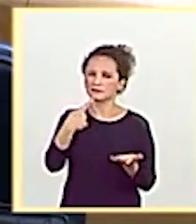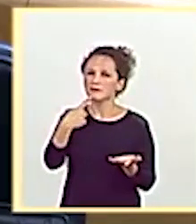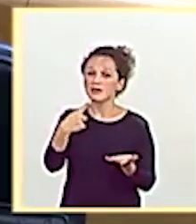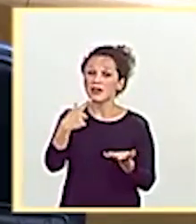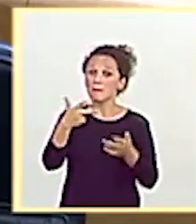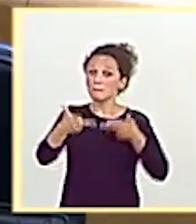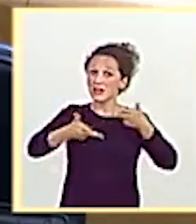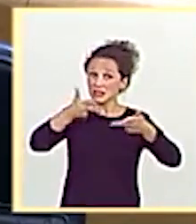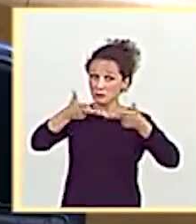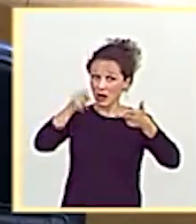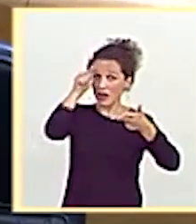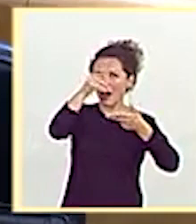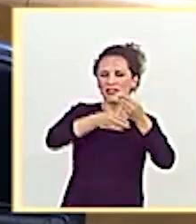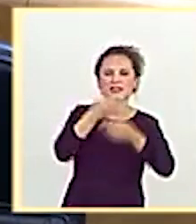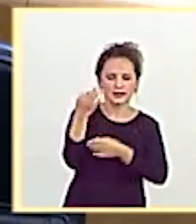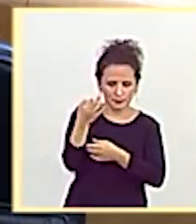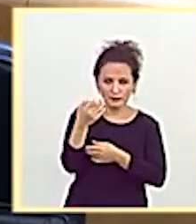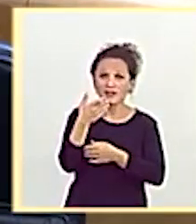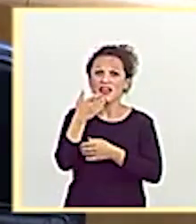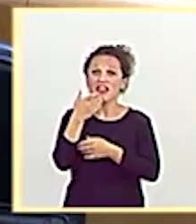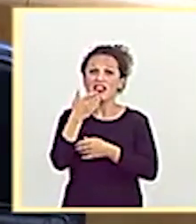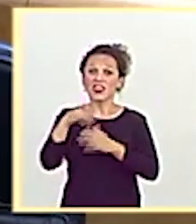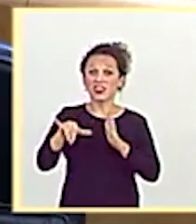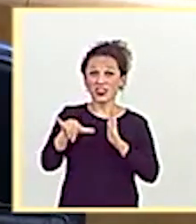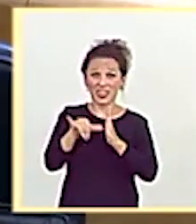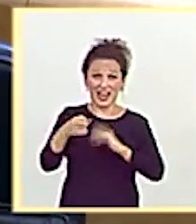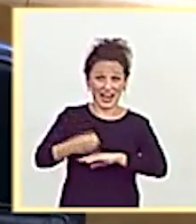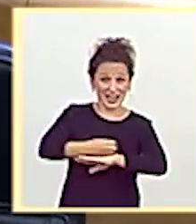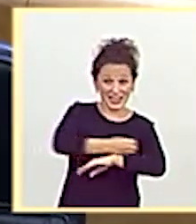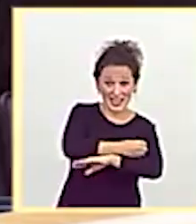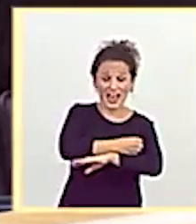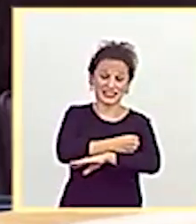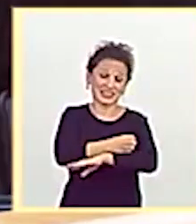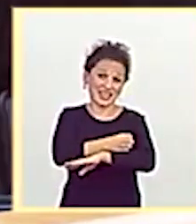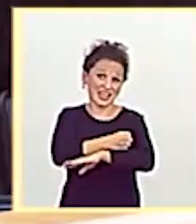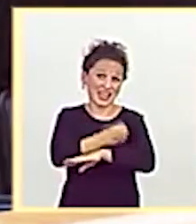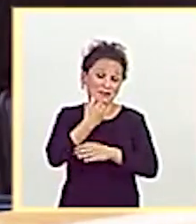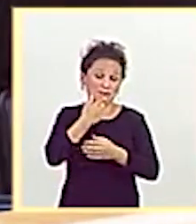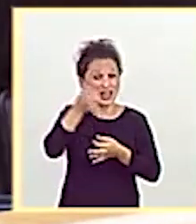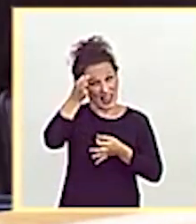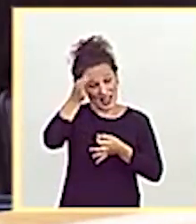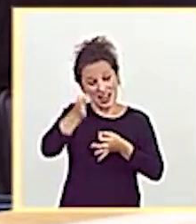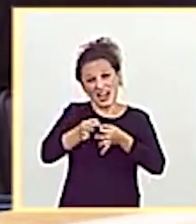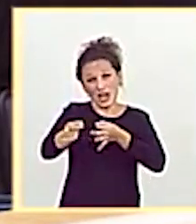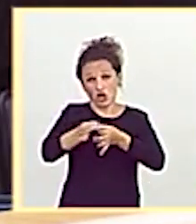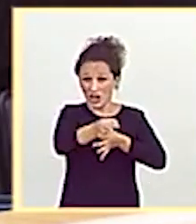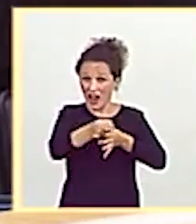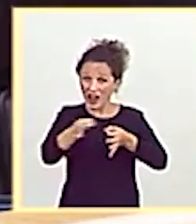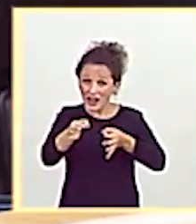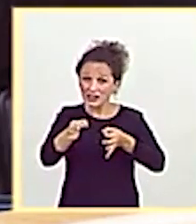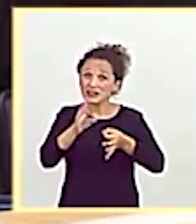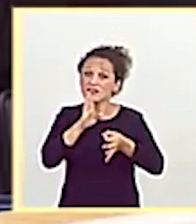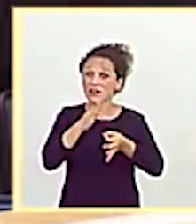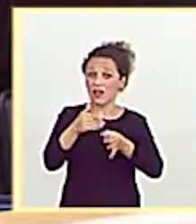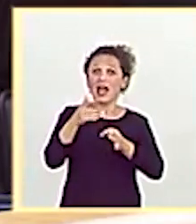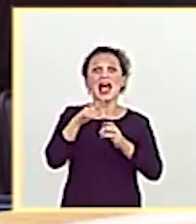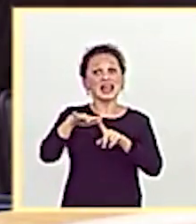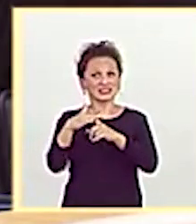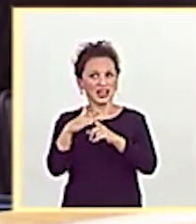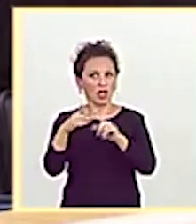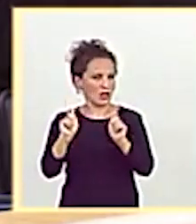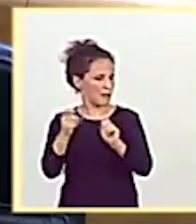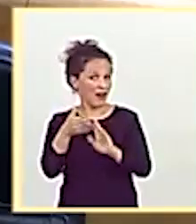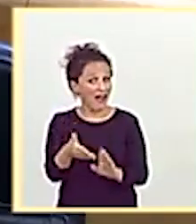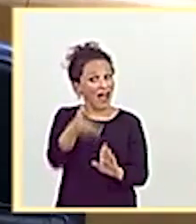en concreto. En cercanías y regionales, el 97% de la oferta global que existía anteriormente al estado de alarma